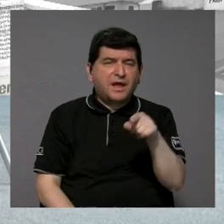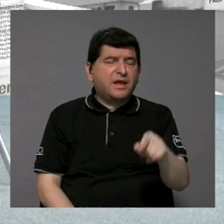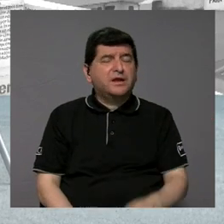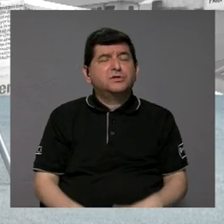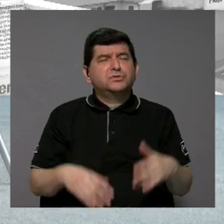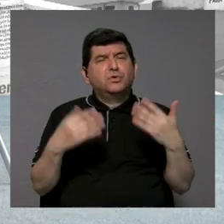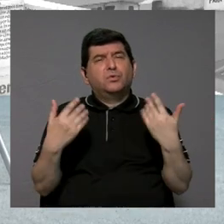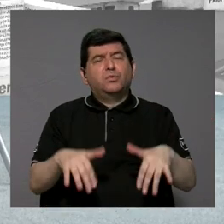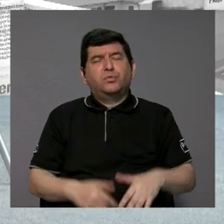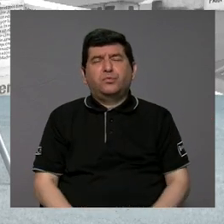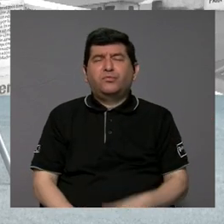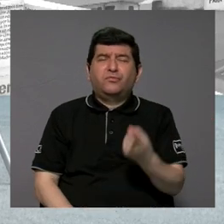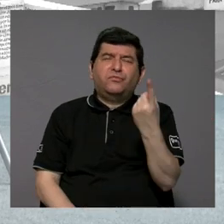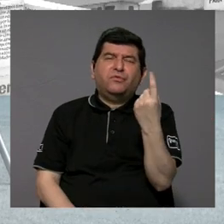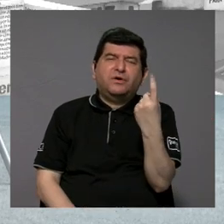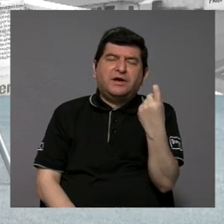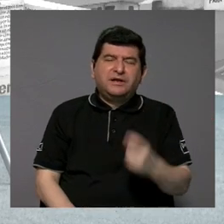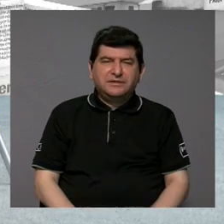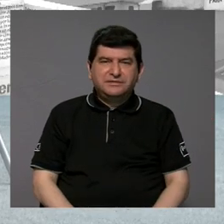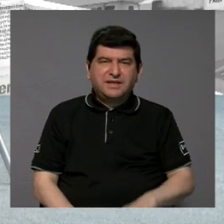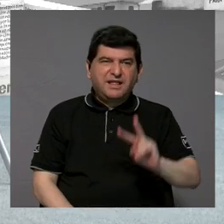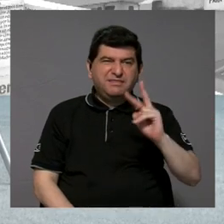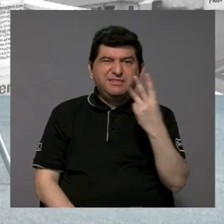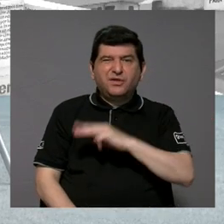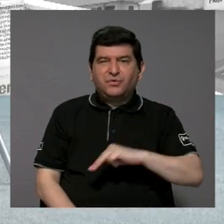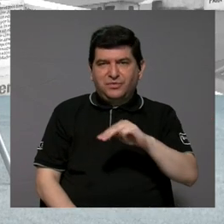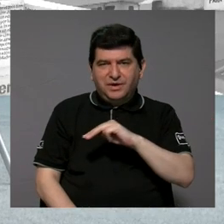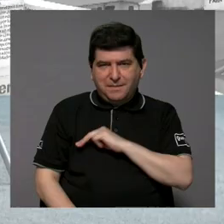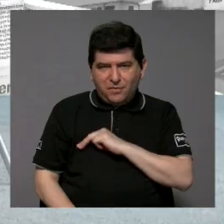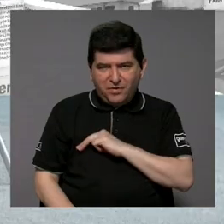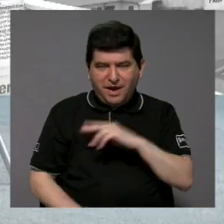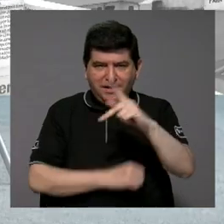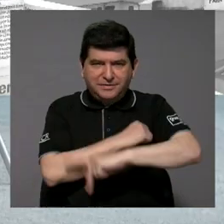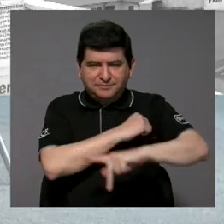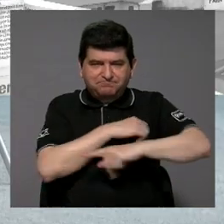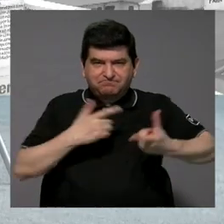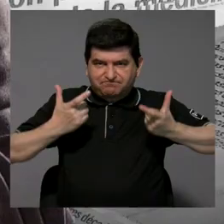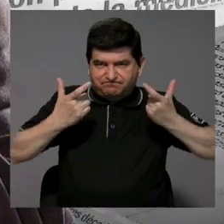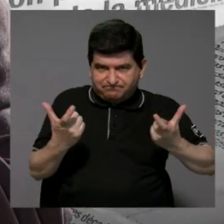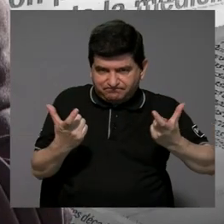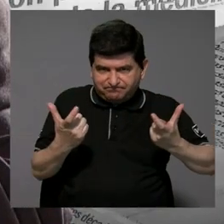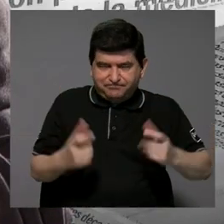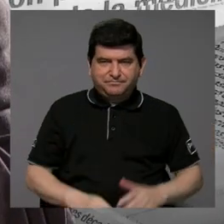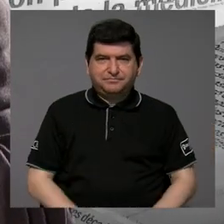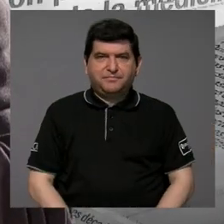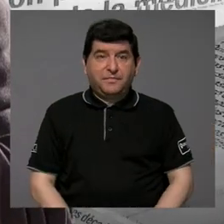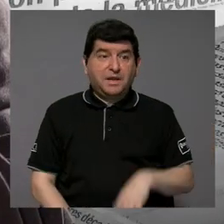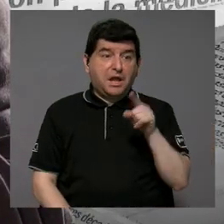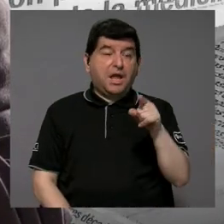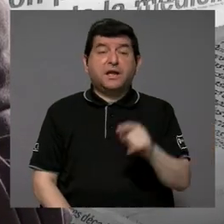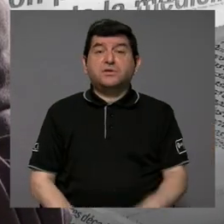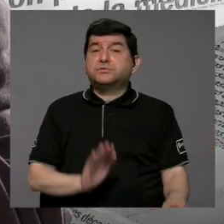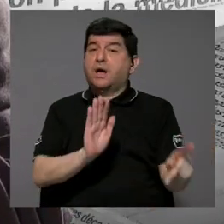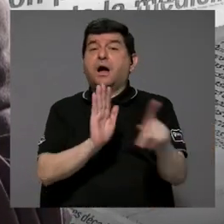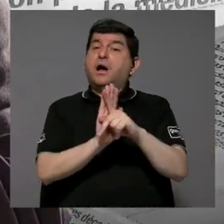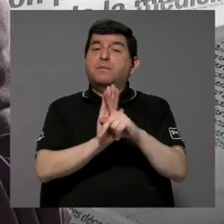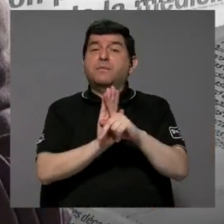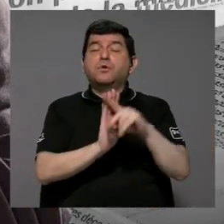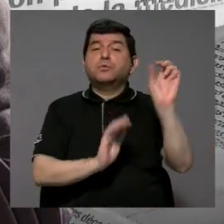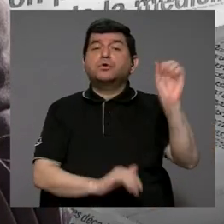que hablar, pero hay tal vez una doble moral de los países ricos, en el sentido de que ellos se prohíben